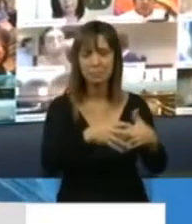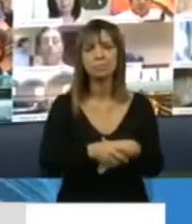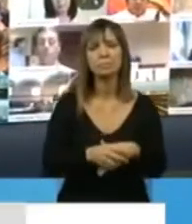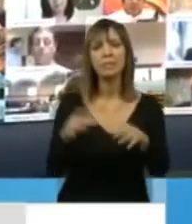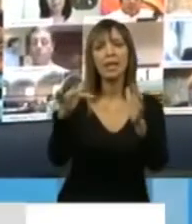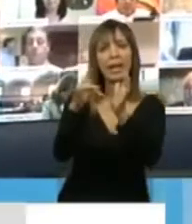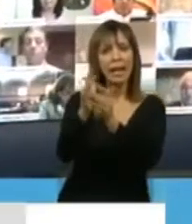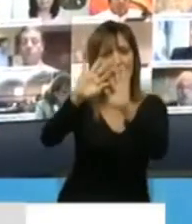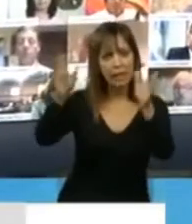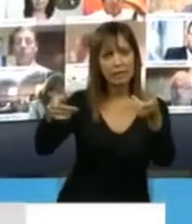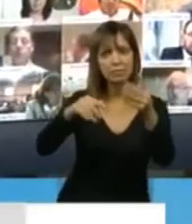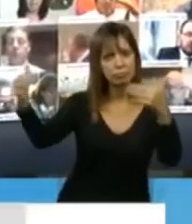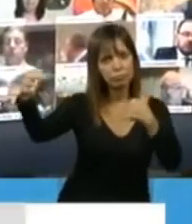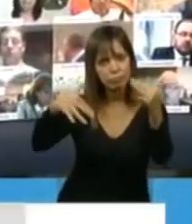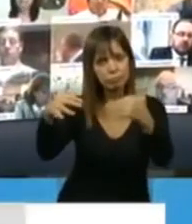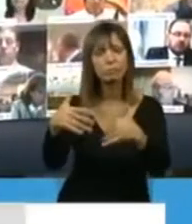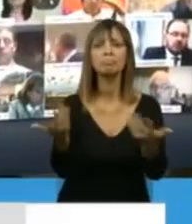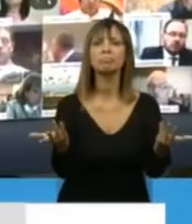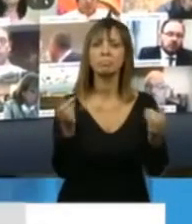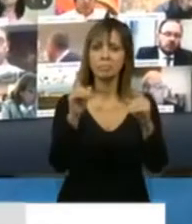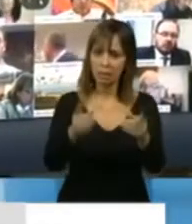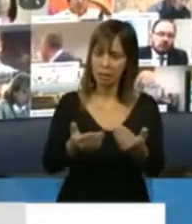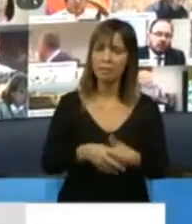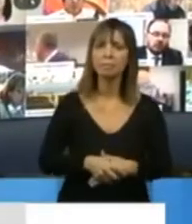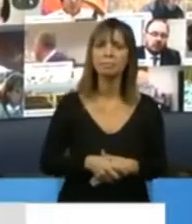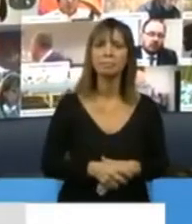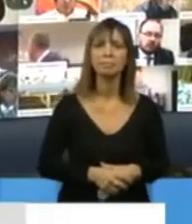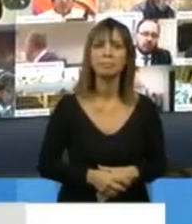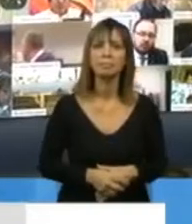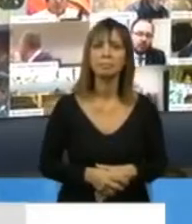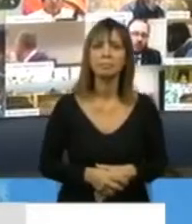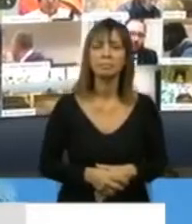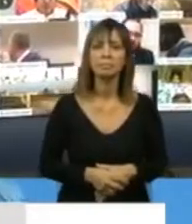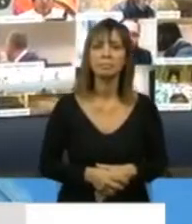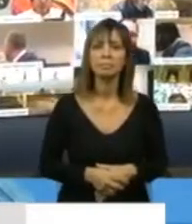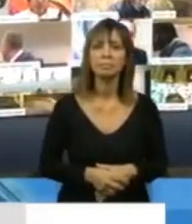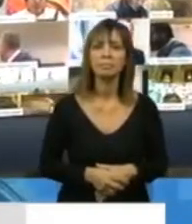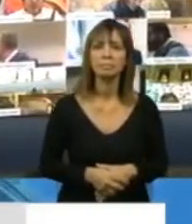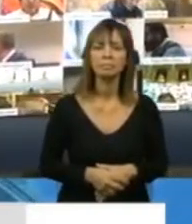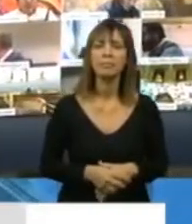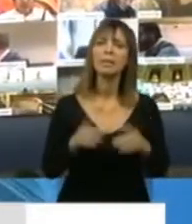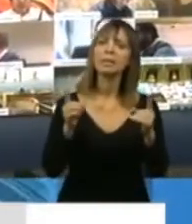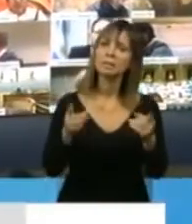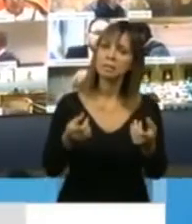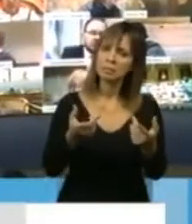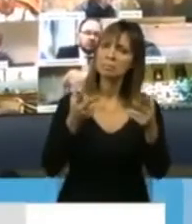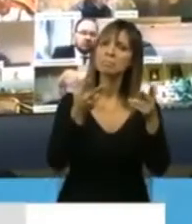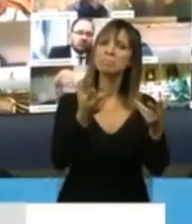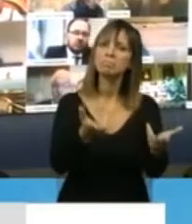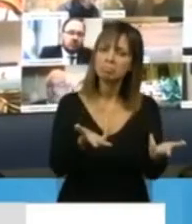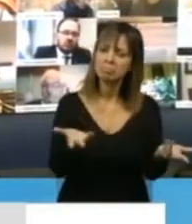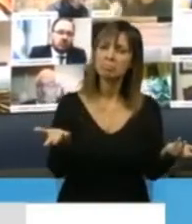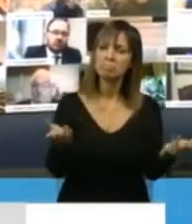iglesias, en las parroquias, en los templos. También decir y reconocer